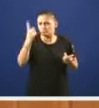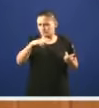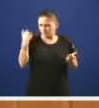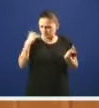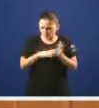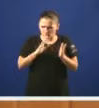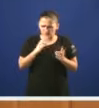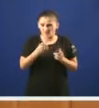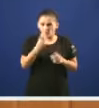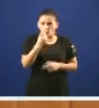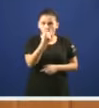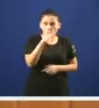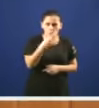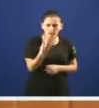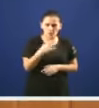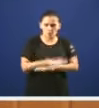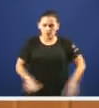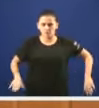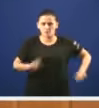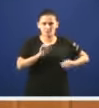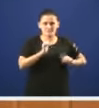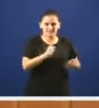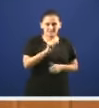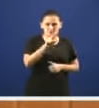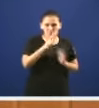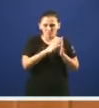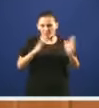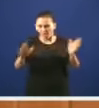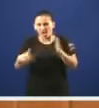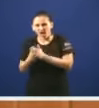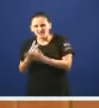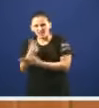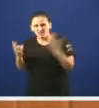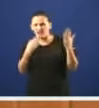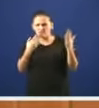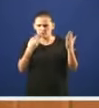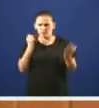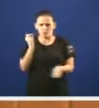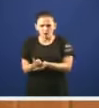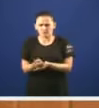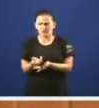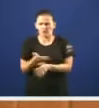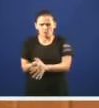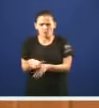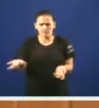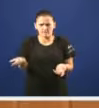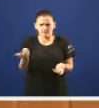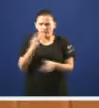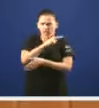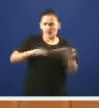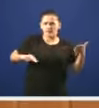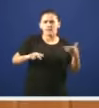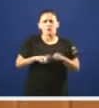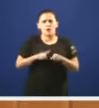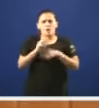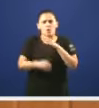cuarto de nenos e nenas entre 12 e 17 anos aposta en Galicia e o fan ademais nunha maneira que